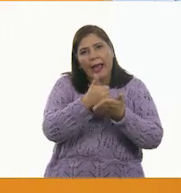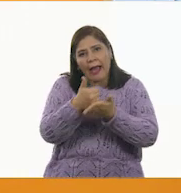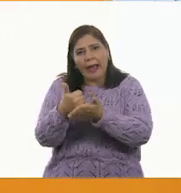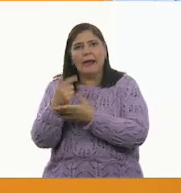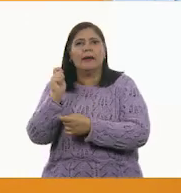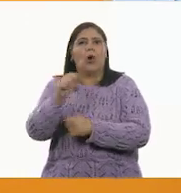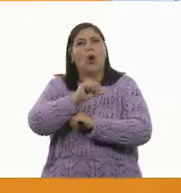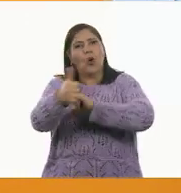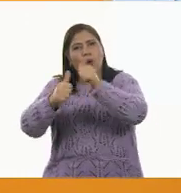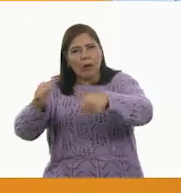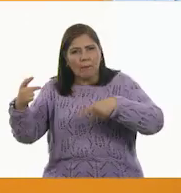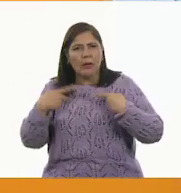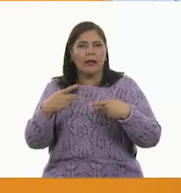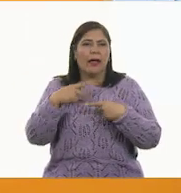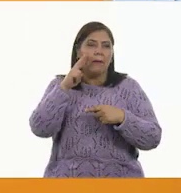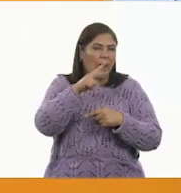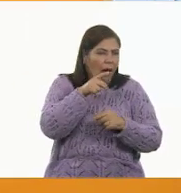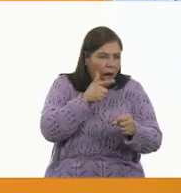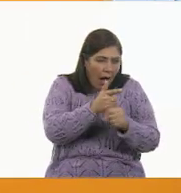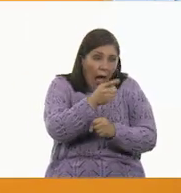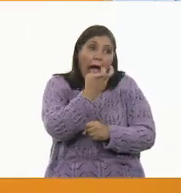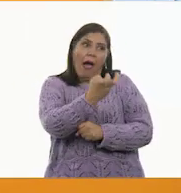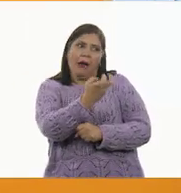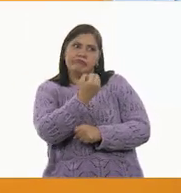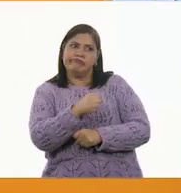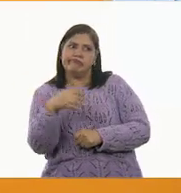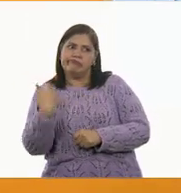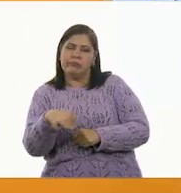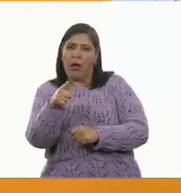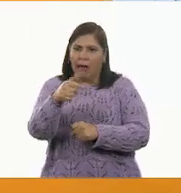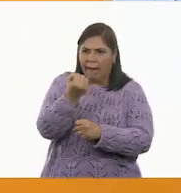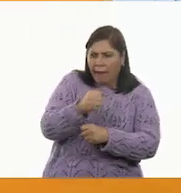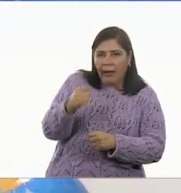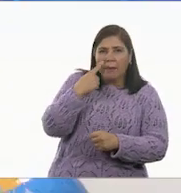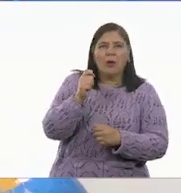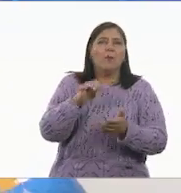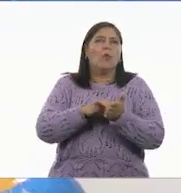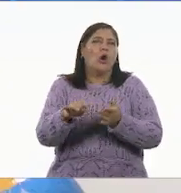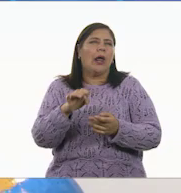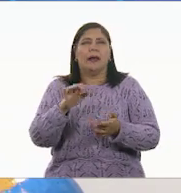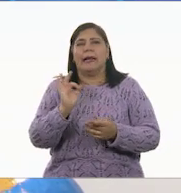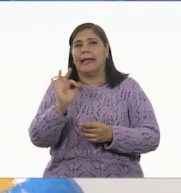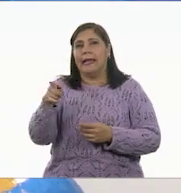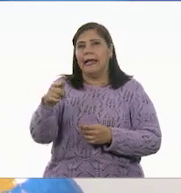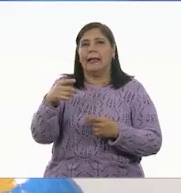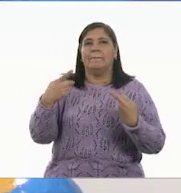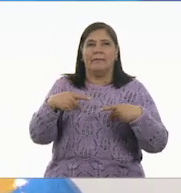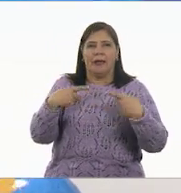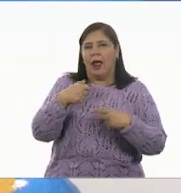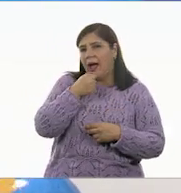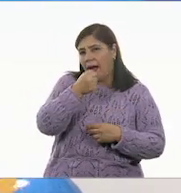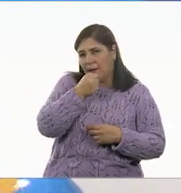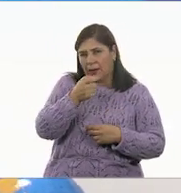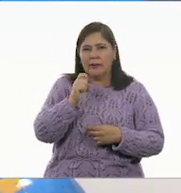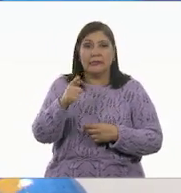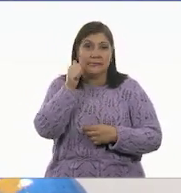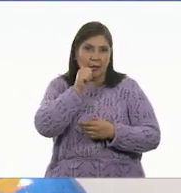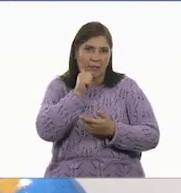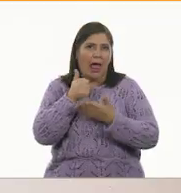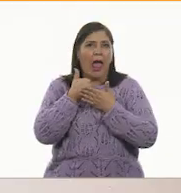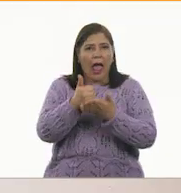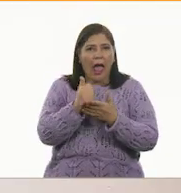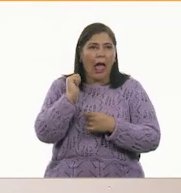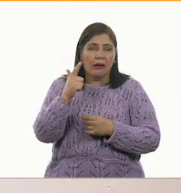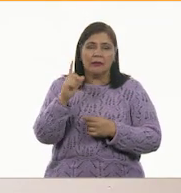reconocerlas. Por ejemplo, no sé, el conductor siempre estará dispuesto a ayudar a los demás. Cuando yo tengo